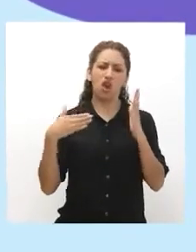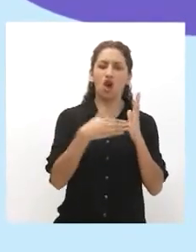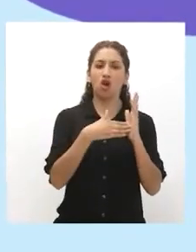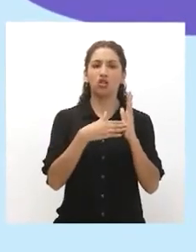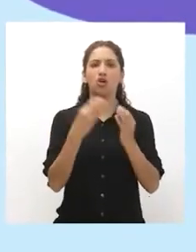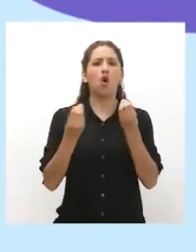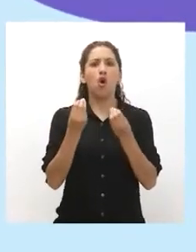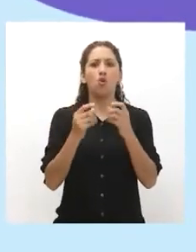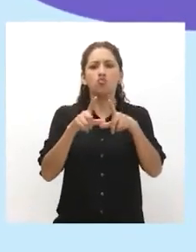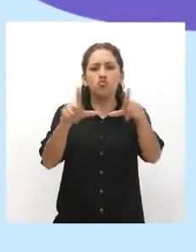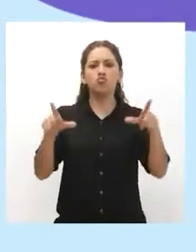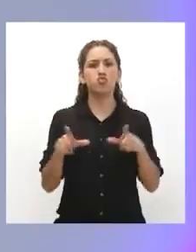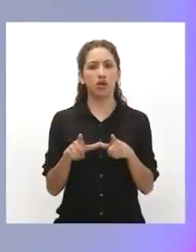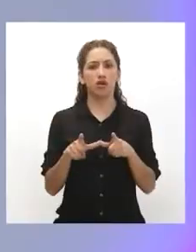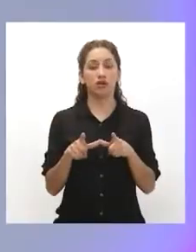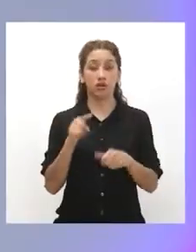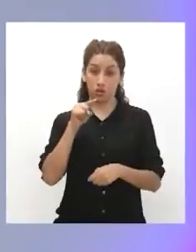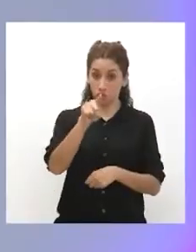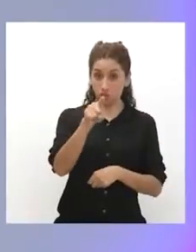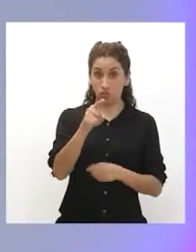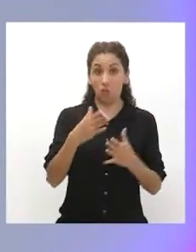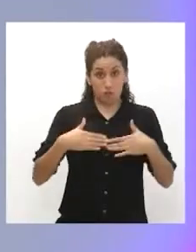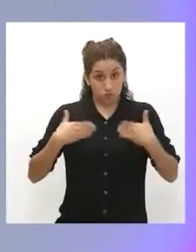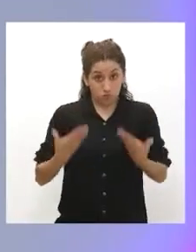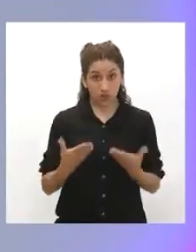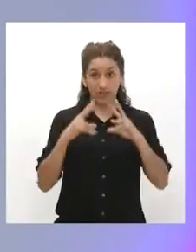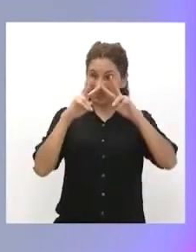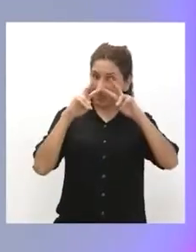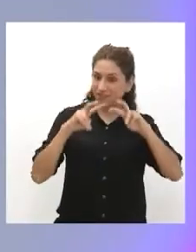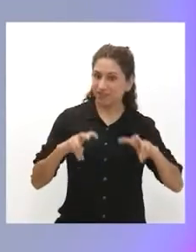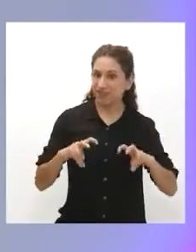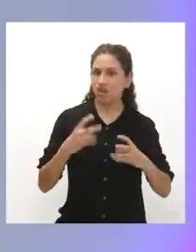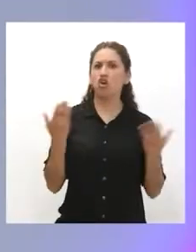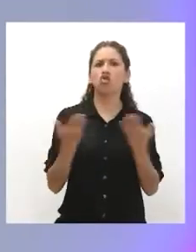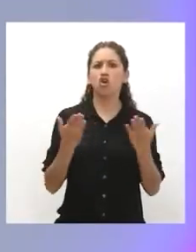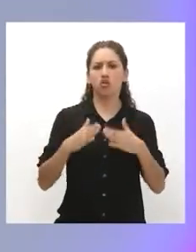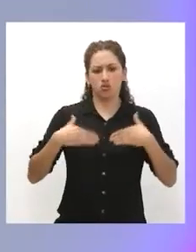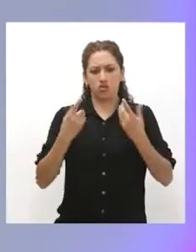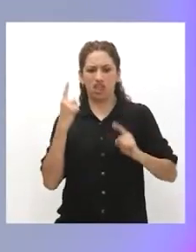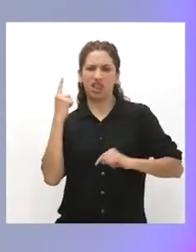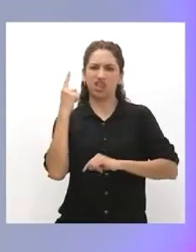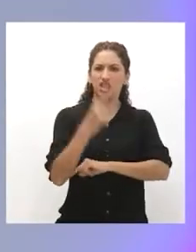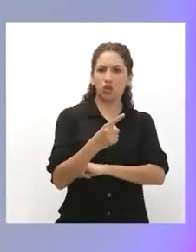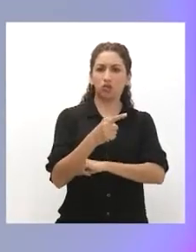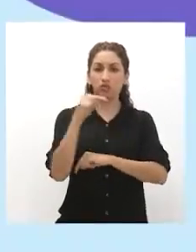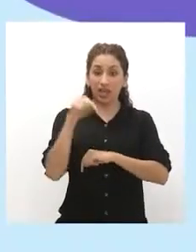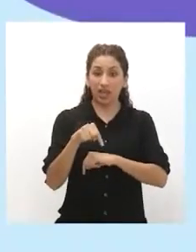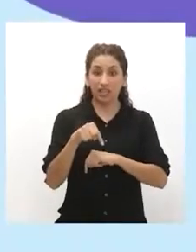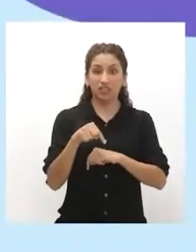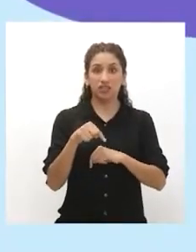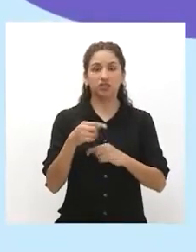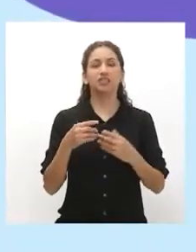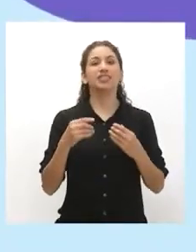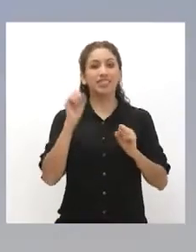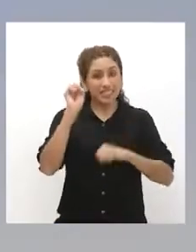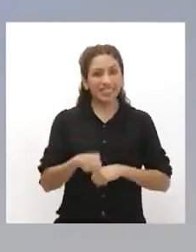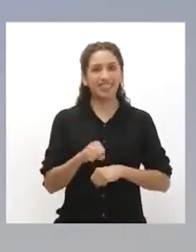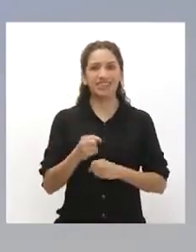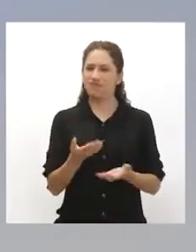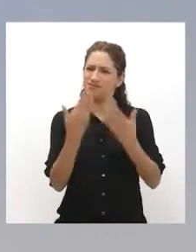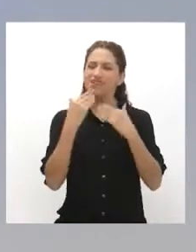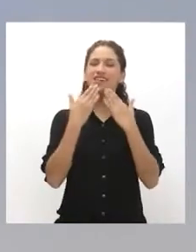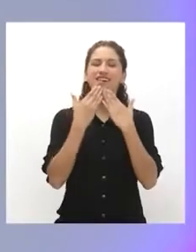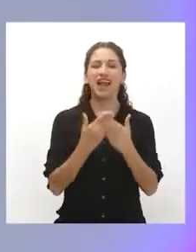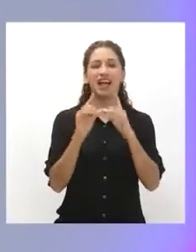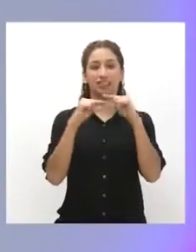¿O en qué ámbitos? ¿Y tú? ¿Podrías investigar sobre cómo y dónde se pueden denunciar estos casos? ¡Claro que sí! ¡Gracias